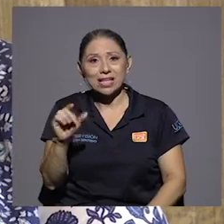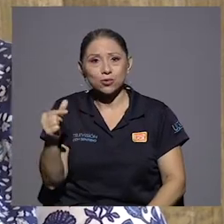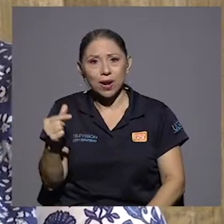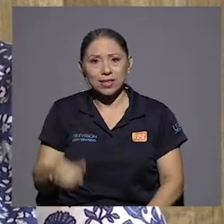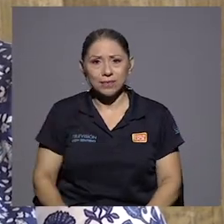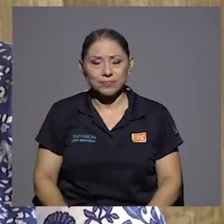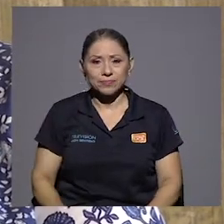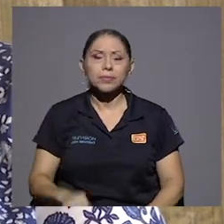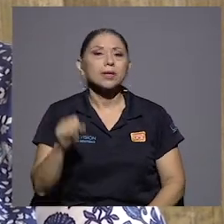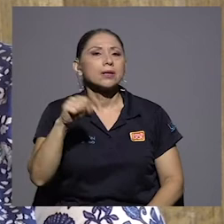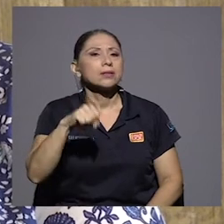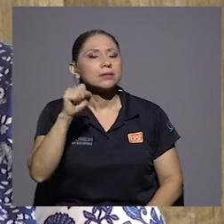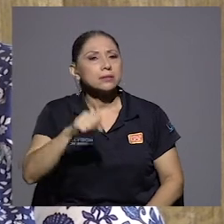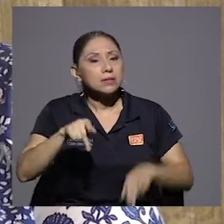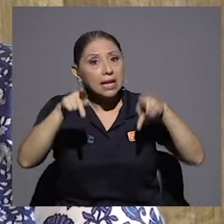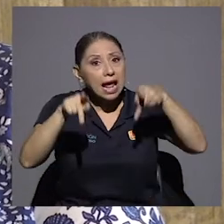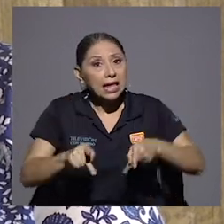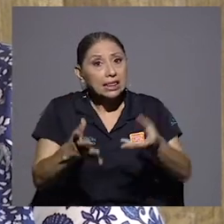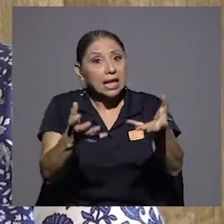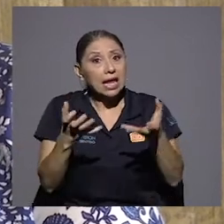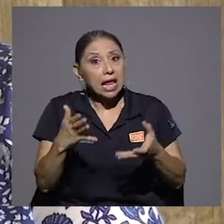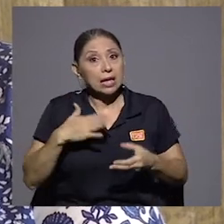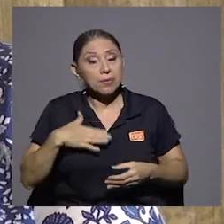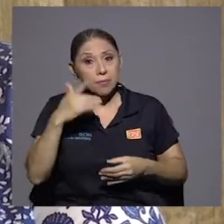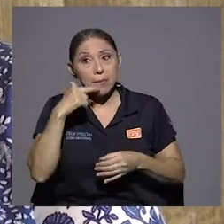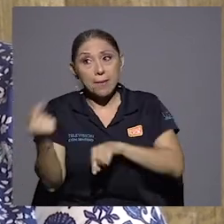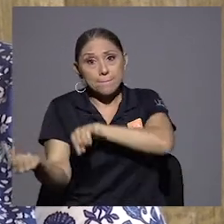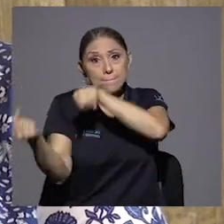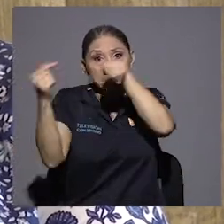Sí, la gente quería que volviera, pero esto se da,